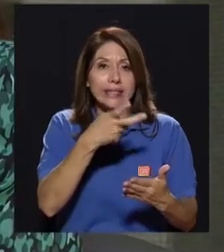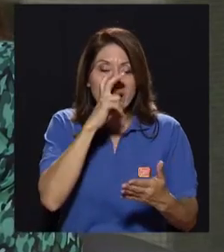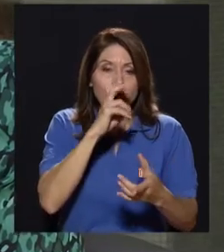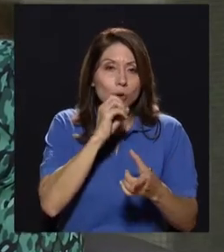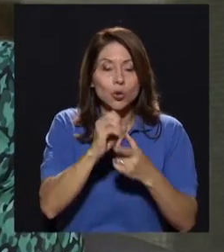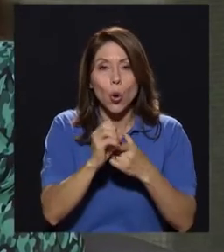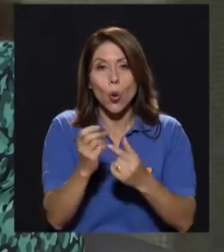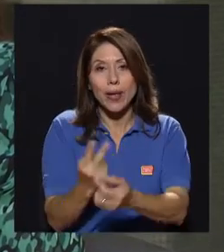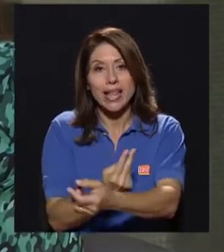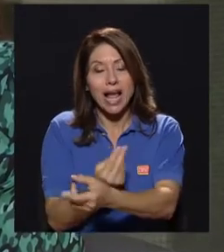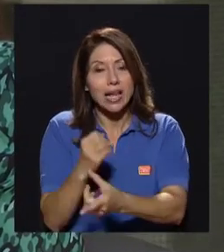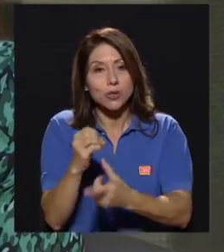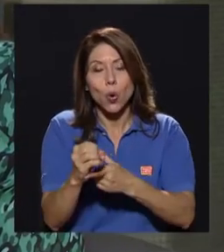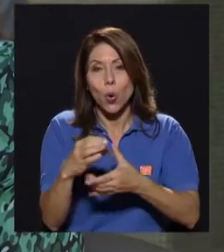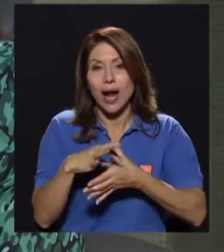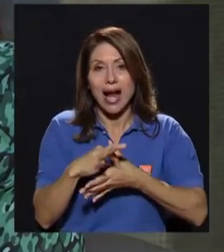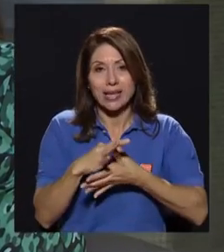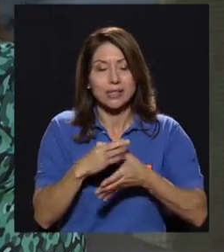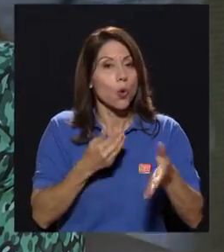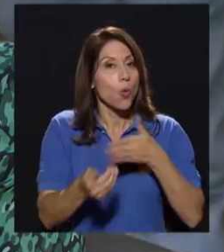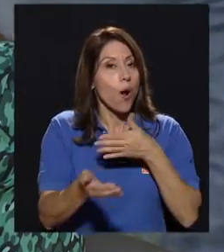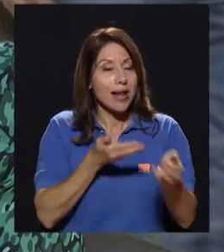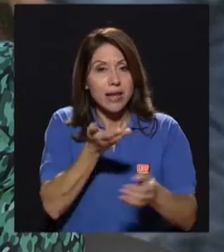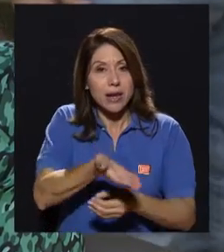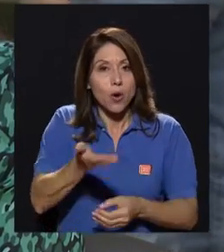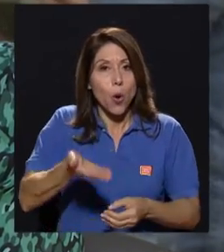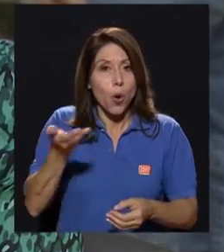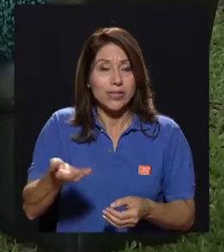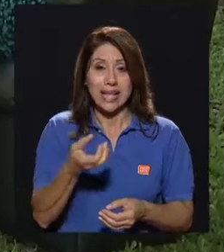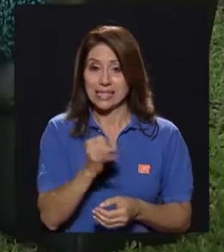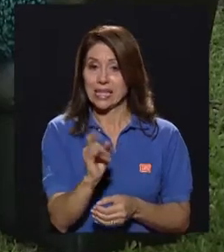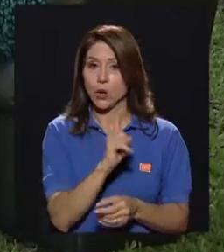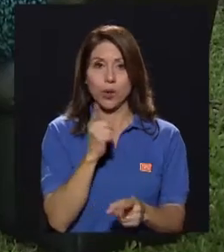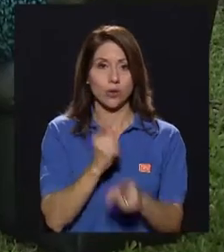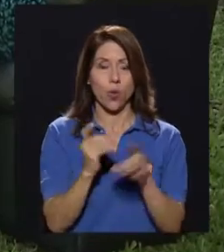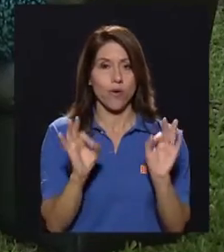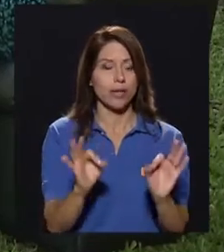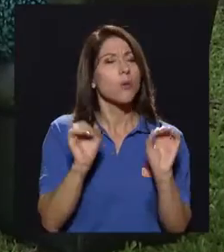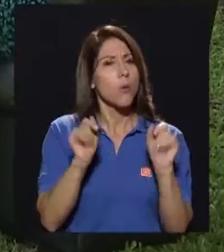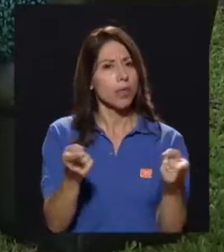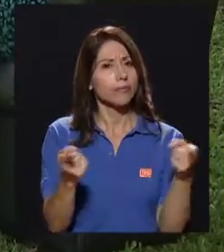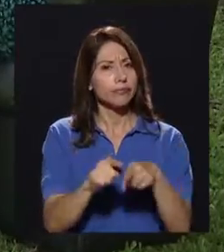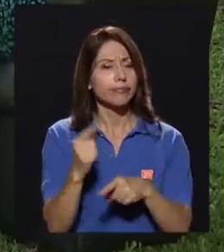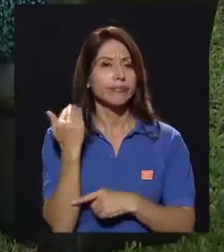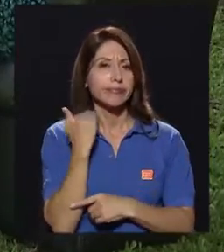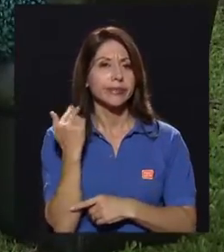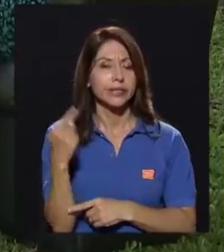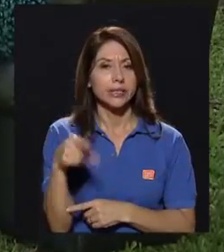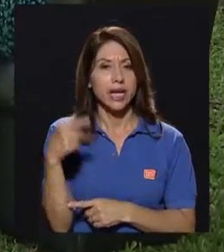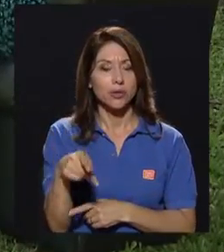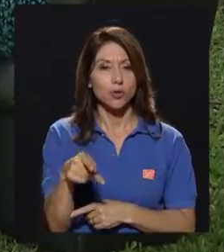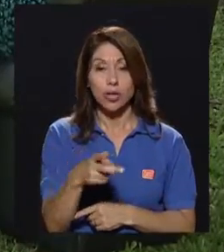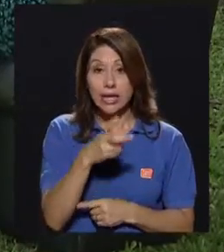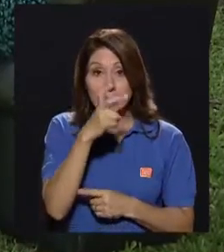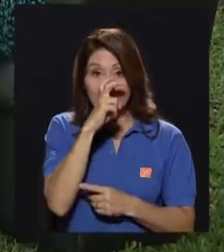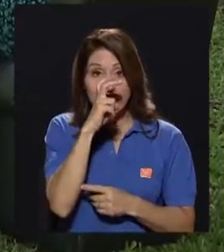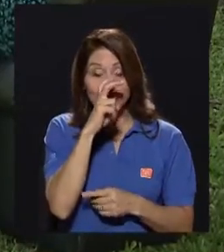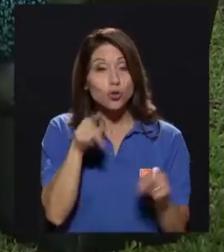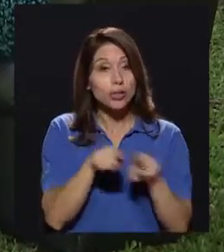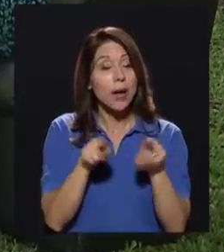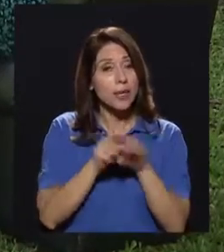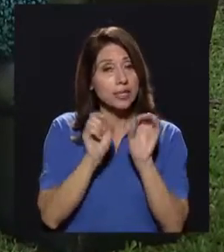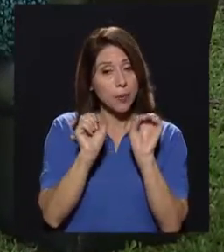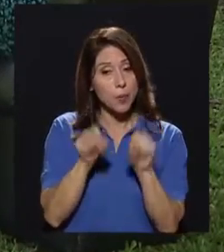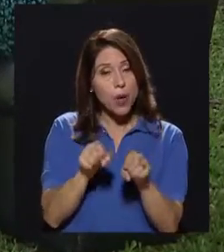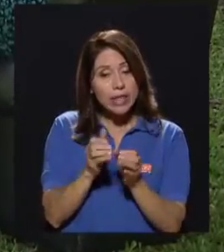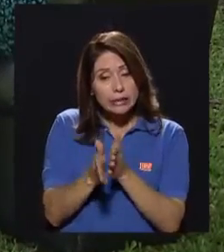vegetales, carnes, cualquier materia prima que se manipule de forma inadecuada puede traer riesgos. Los insectos, al igual que otras fuentes de proteína, también